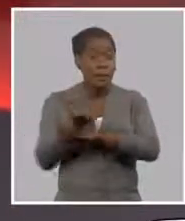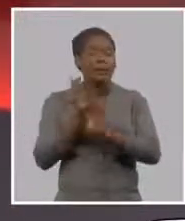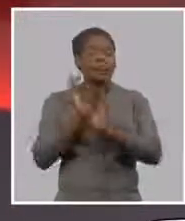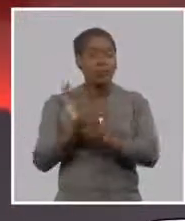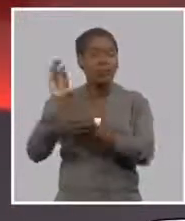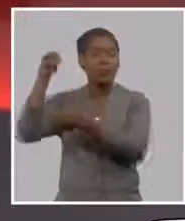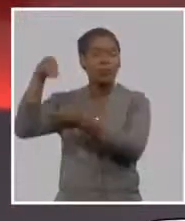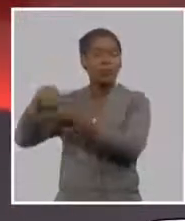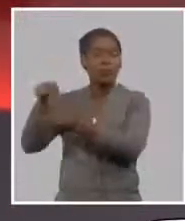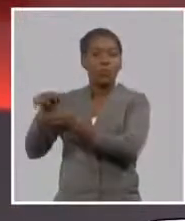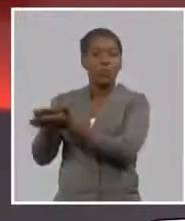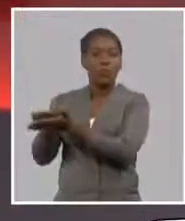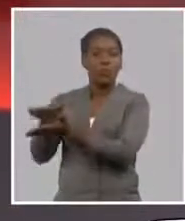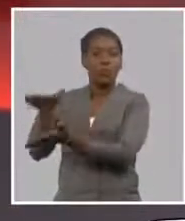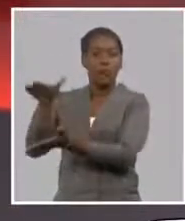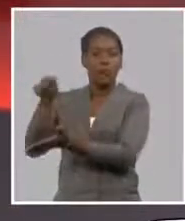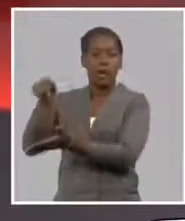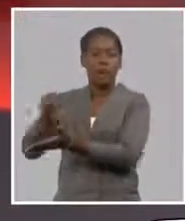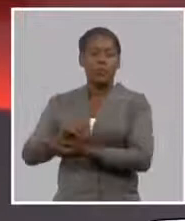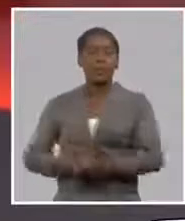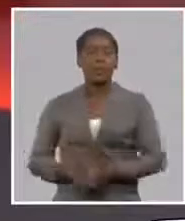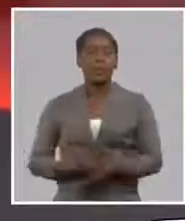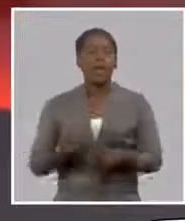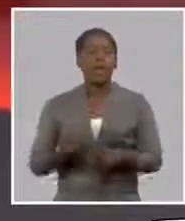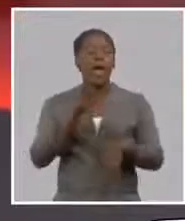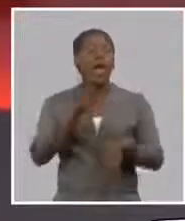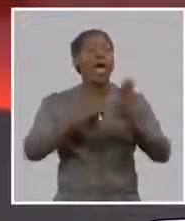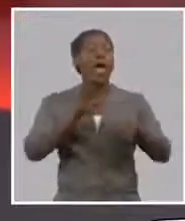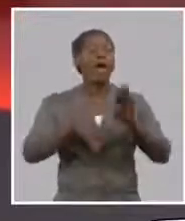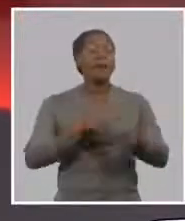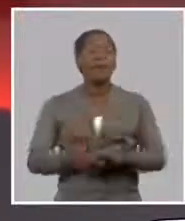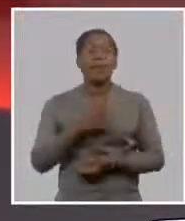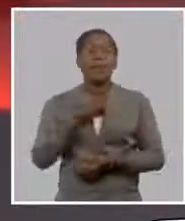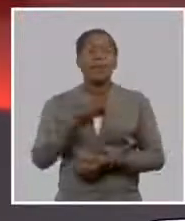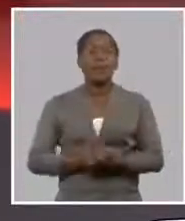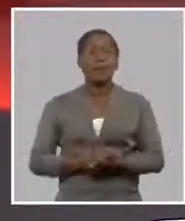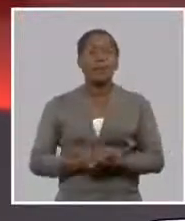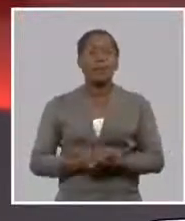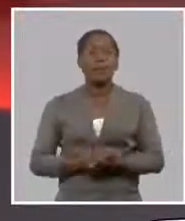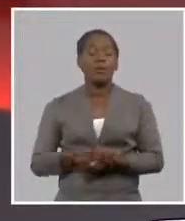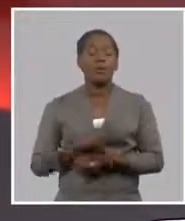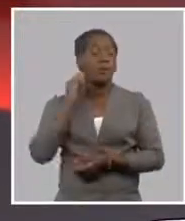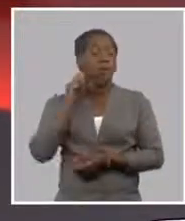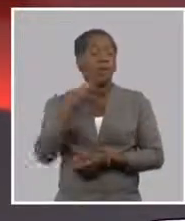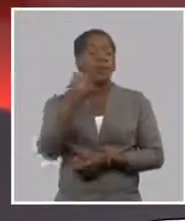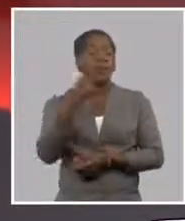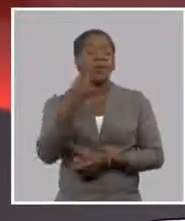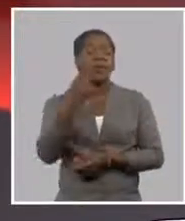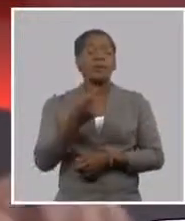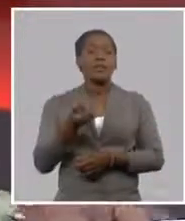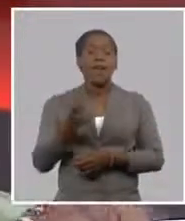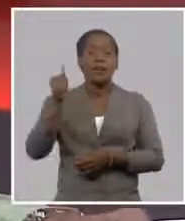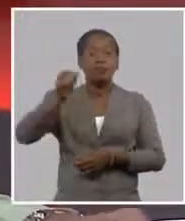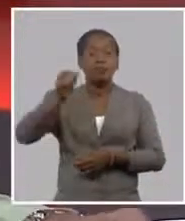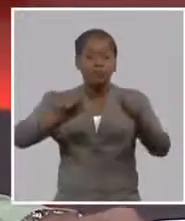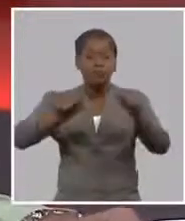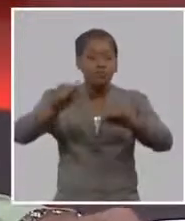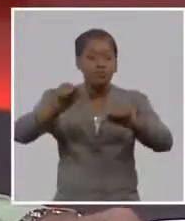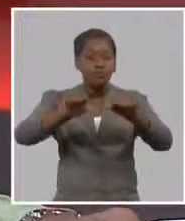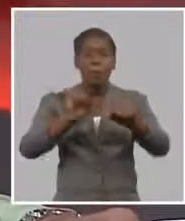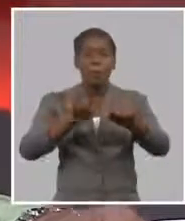insumos o sea de abono pesticidas biofertilizantes biofertilizantes y esos precios también se han revisado y se han puesto